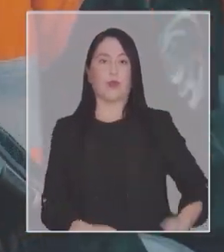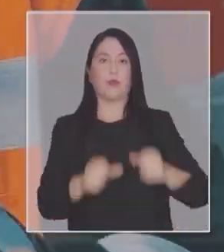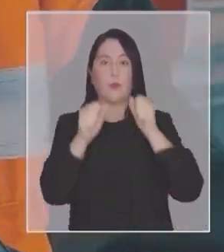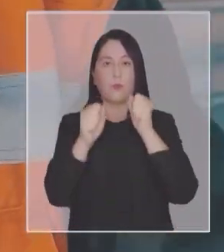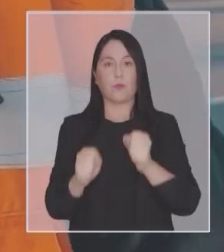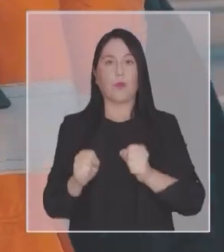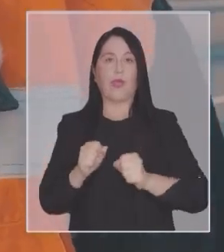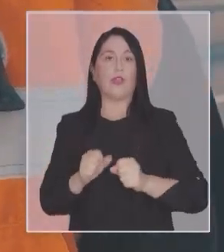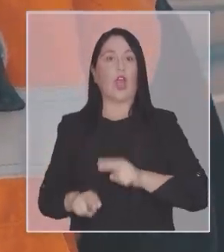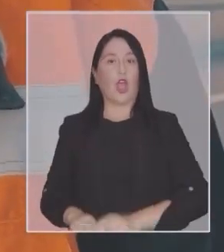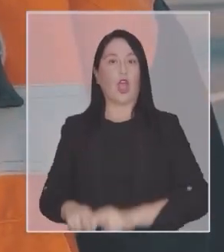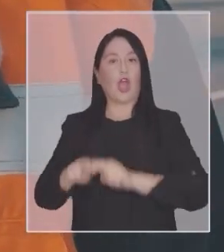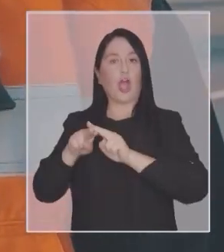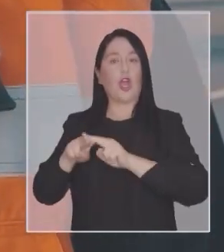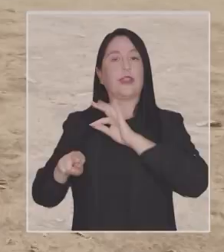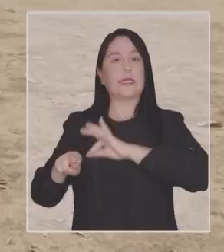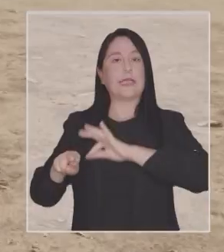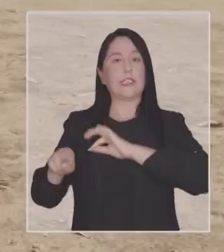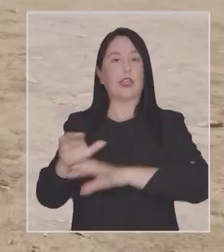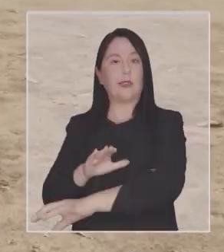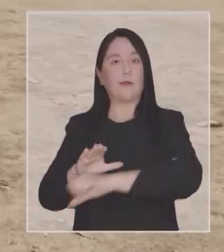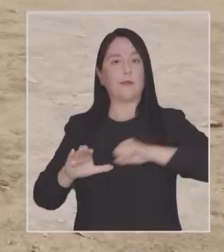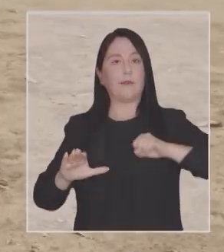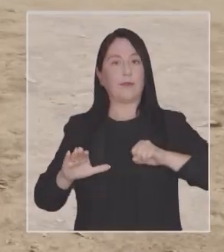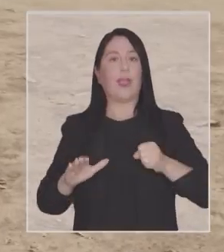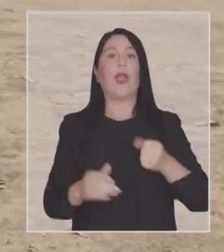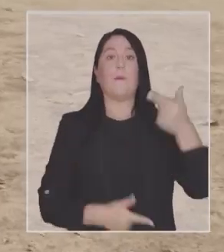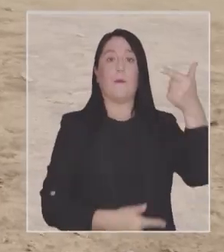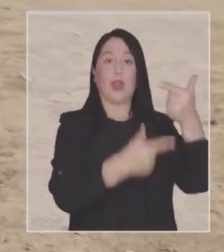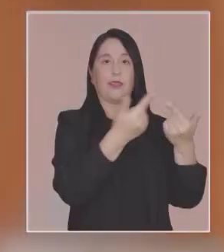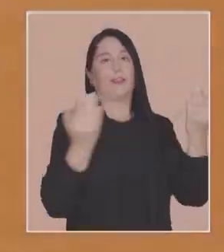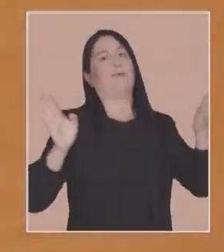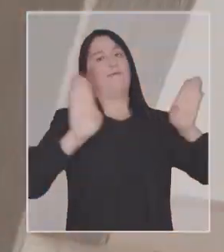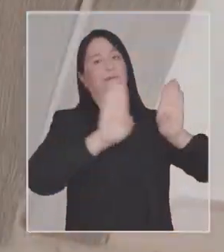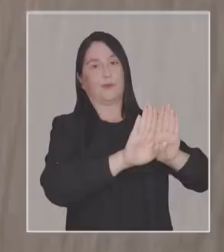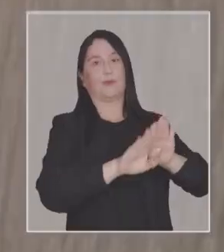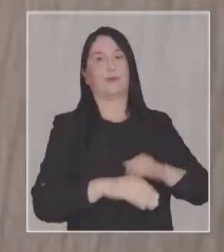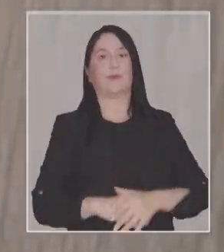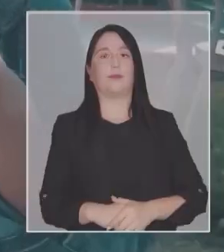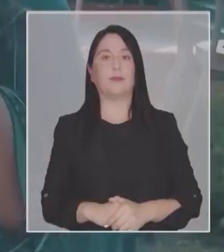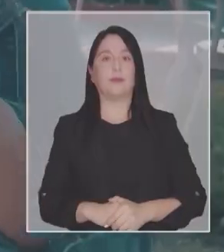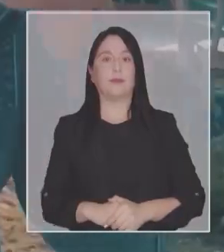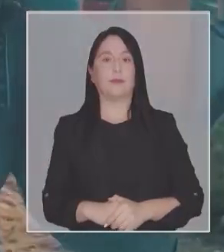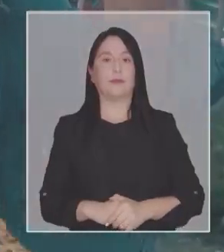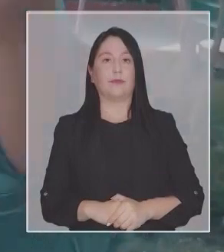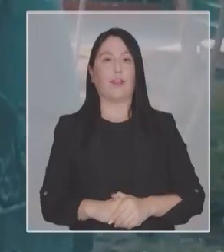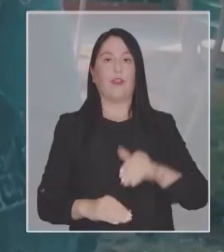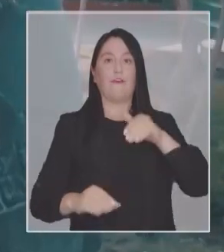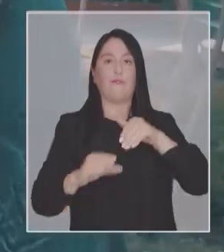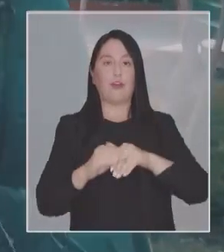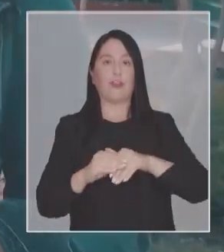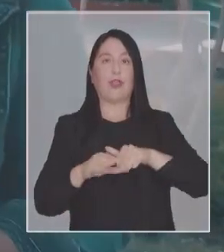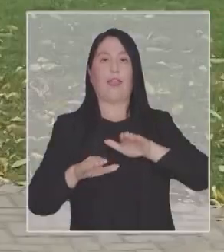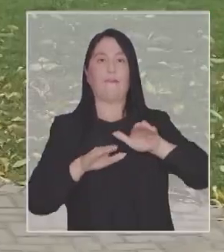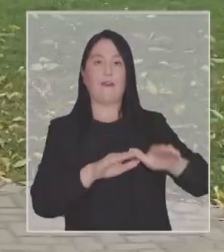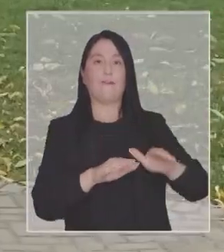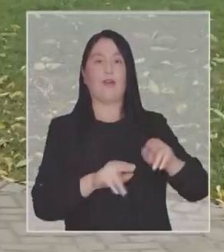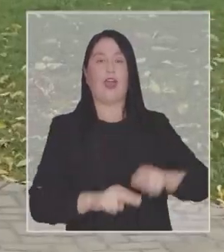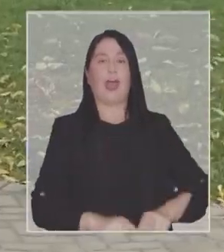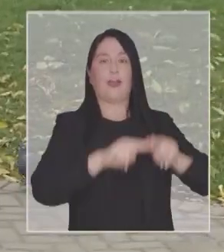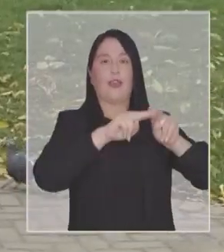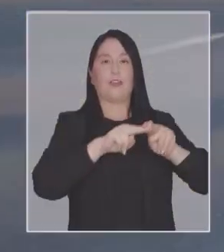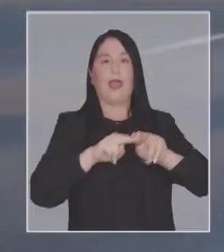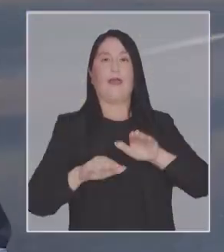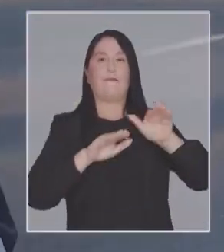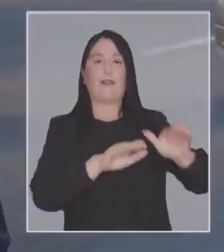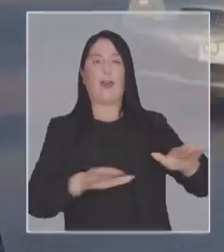darle un zarpazo a nuestras cotizaciones y ahorros. Démosle un portazo a los políticos. Vota a favor de tus ahorros. A favor de